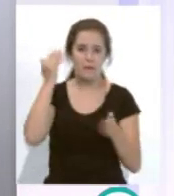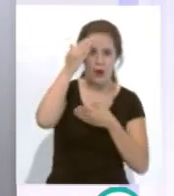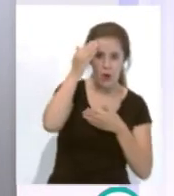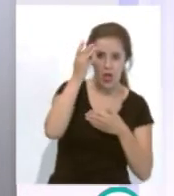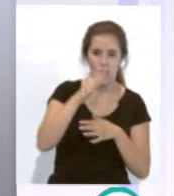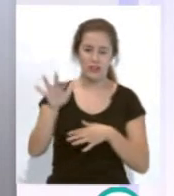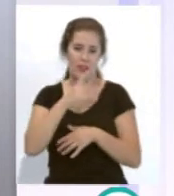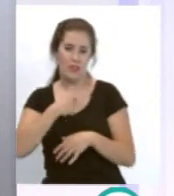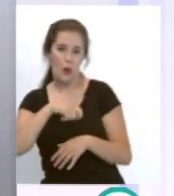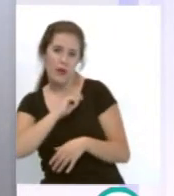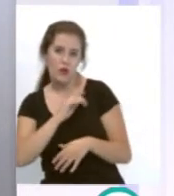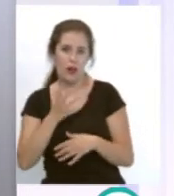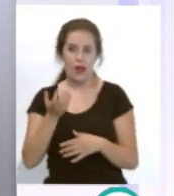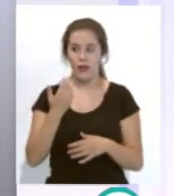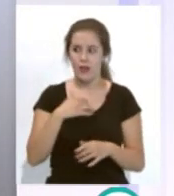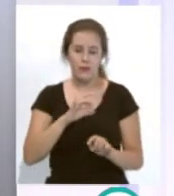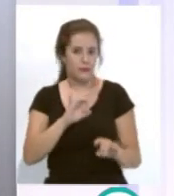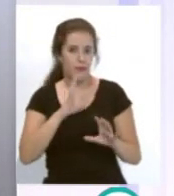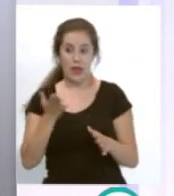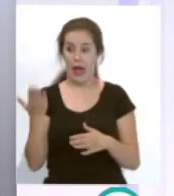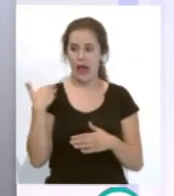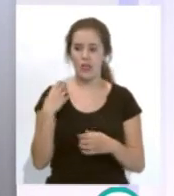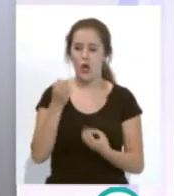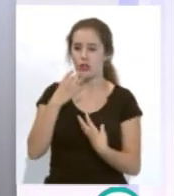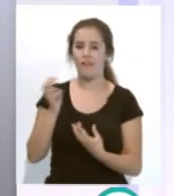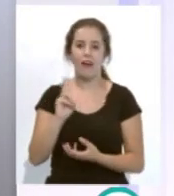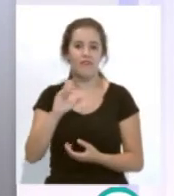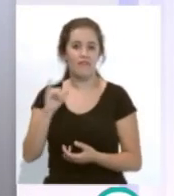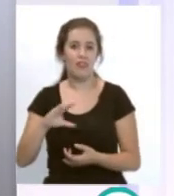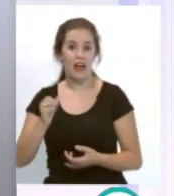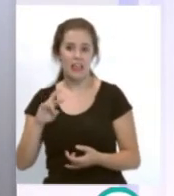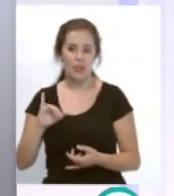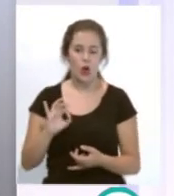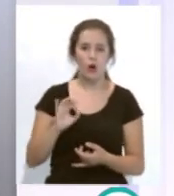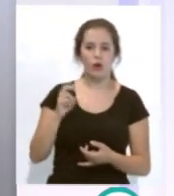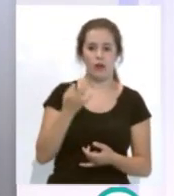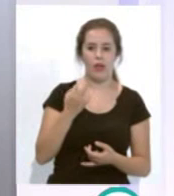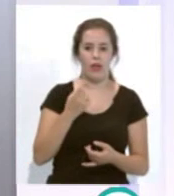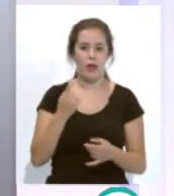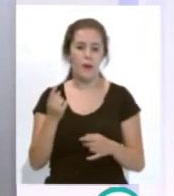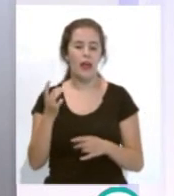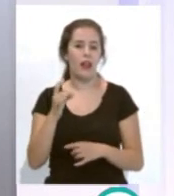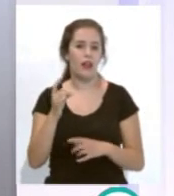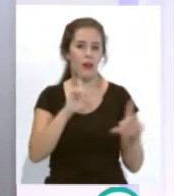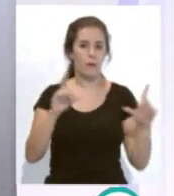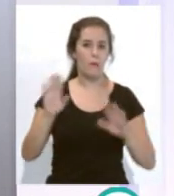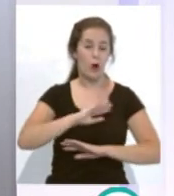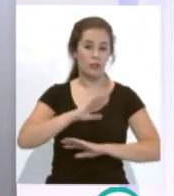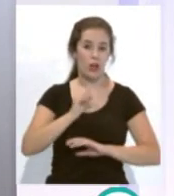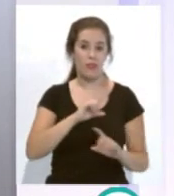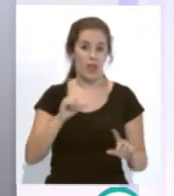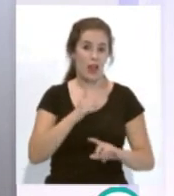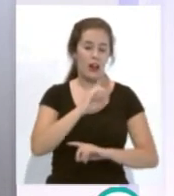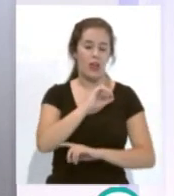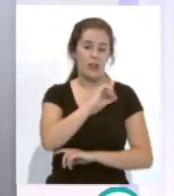Selección Española. Es tremendo, nos contaba Vizcaíno ayer que en el partido contra el Sporting, el portero del Sporting que estaba citado con la